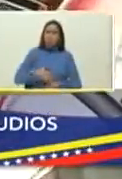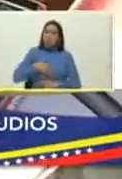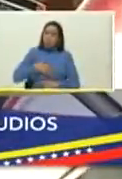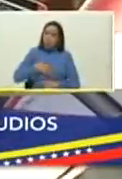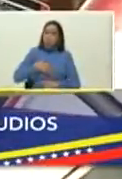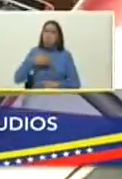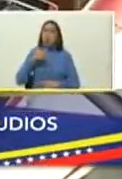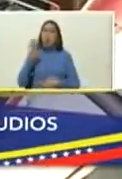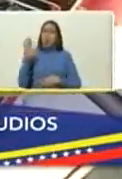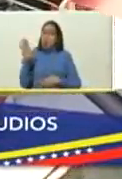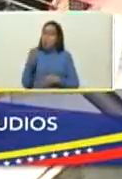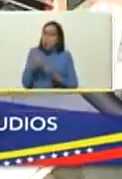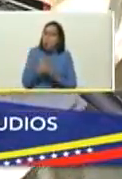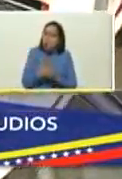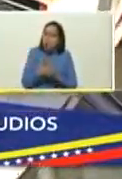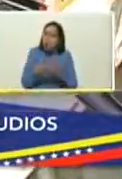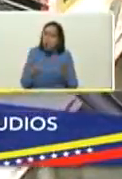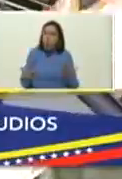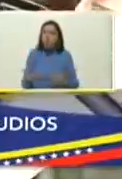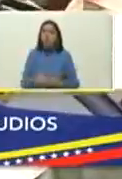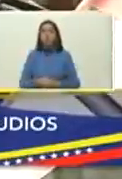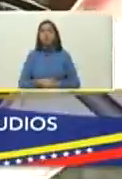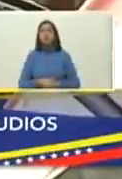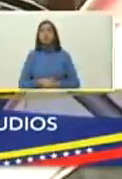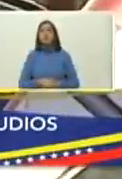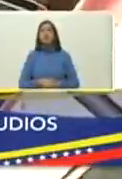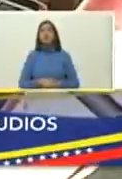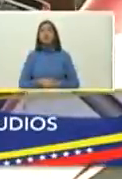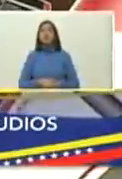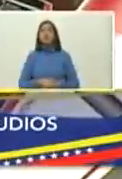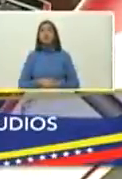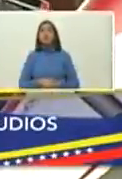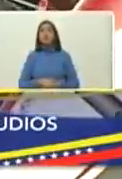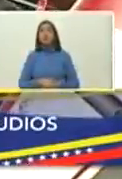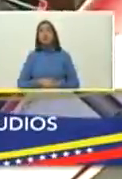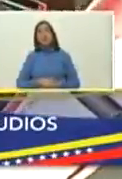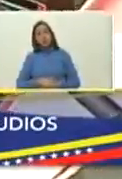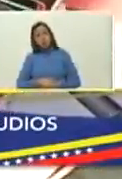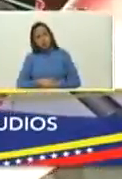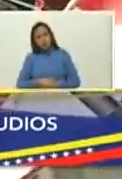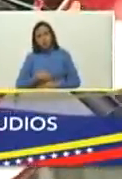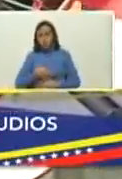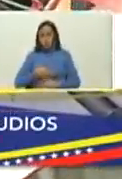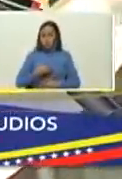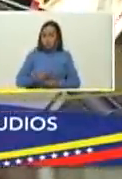es que me trataré de recompensar